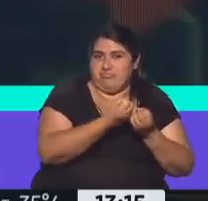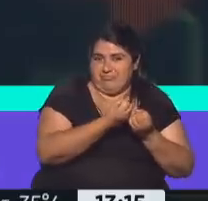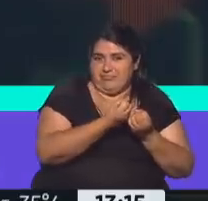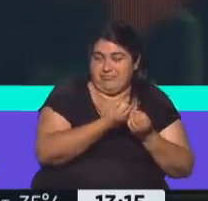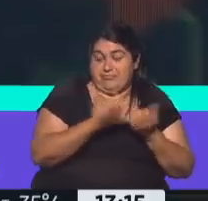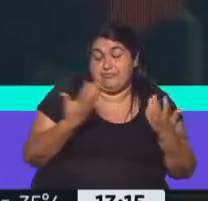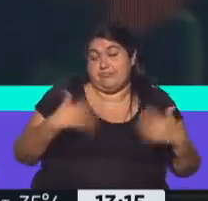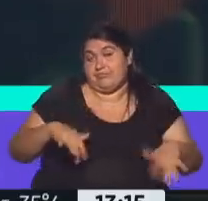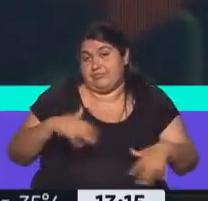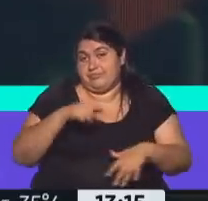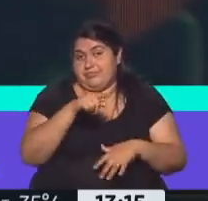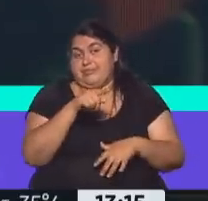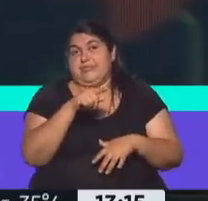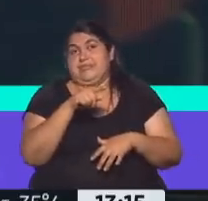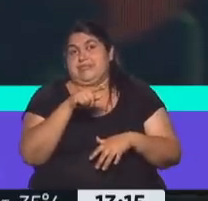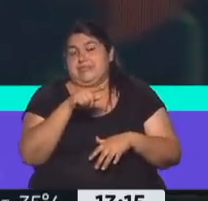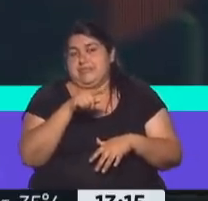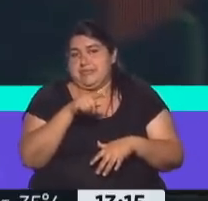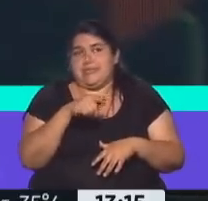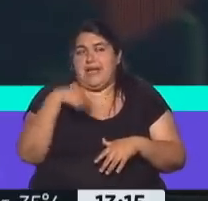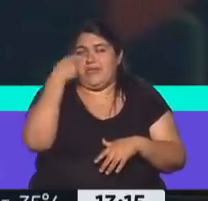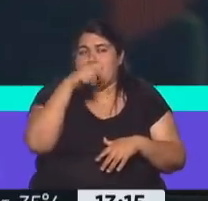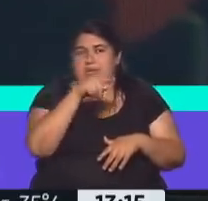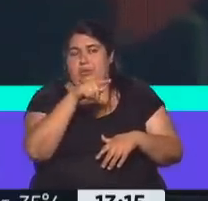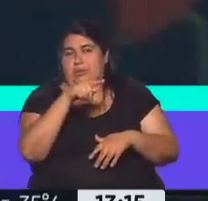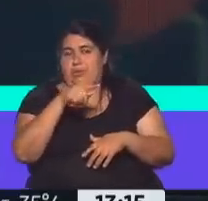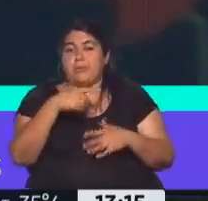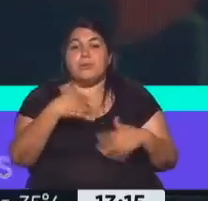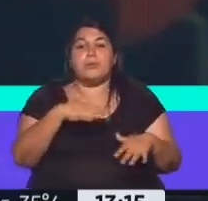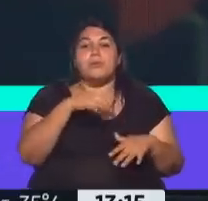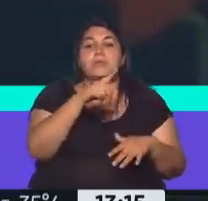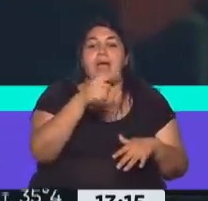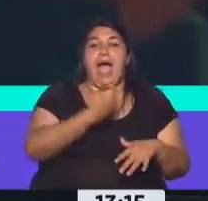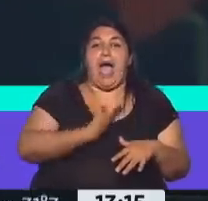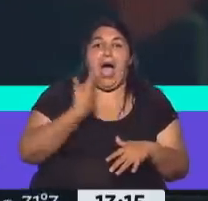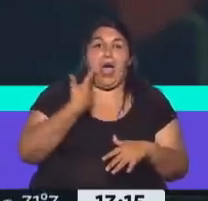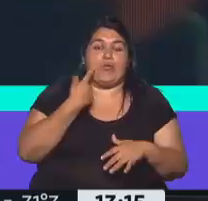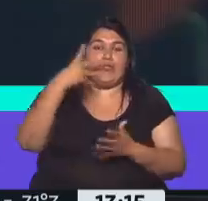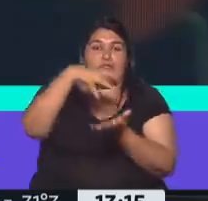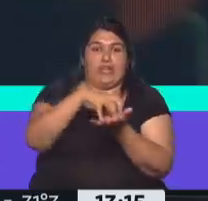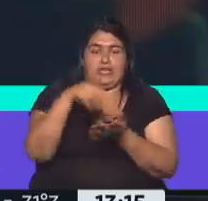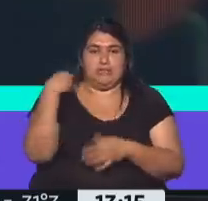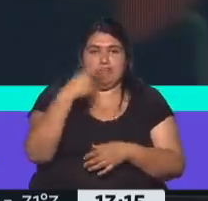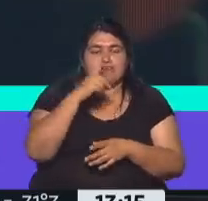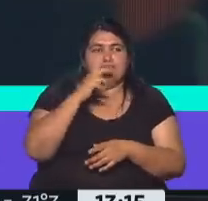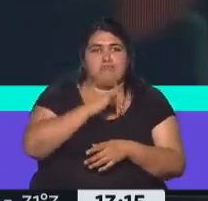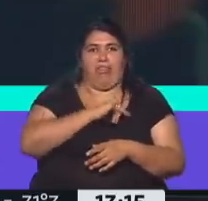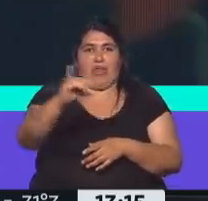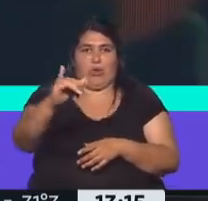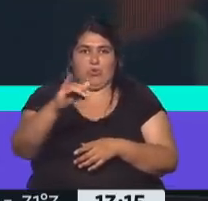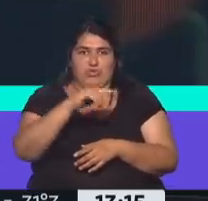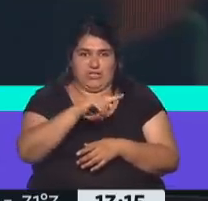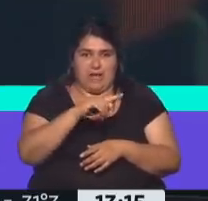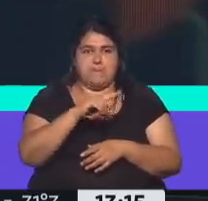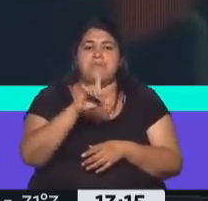Bueno, bien, allí está parte de este material, justamente que aparece en la AFI, que genera esta denuncia por parte de